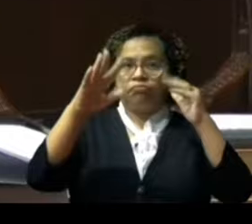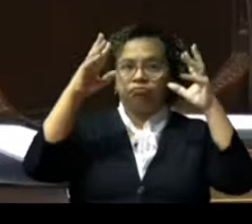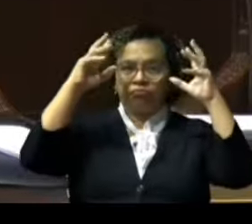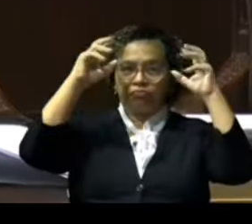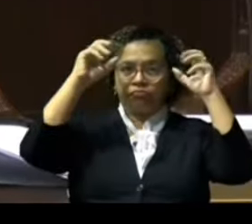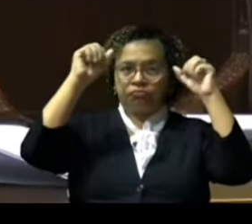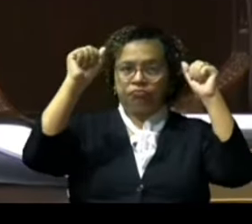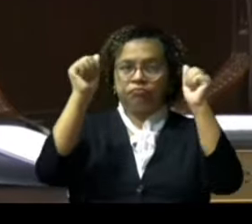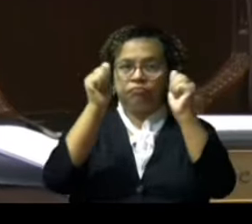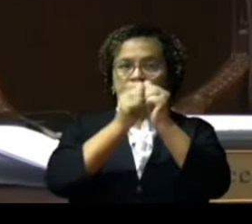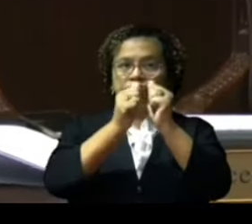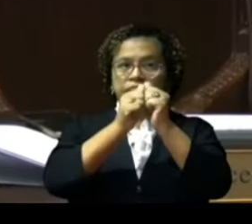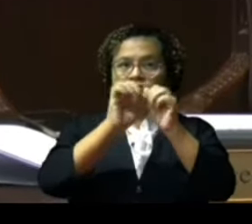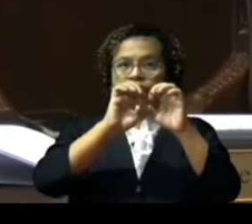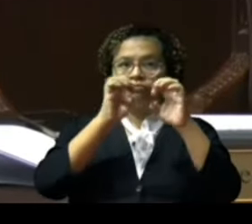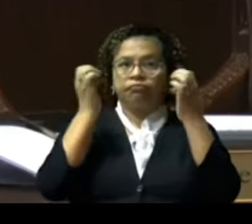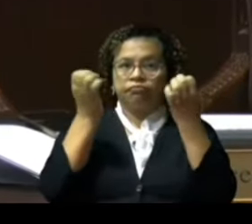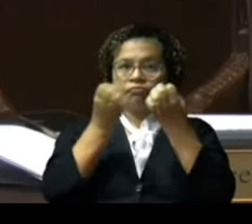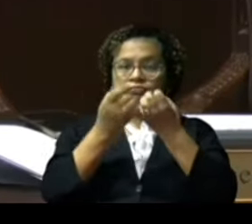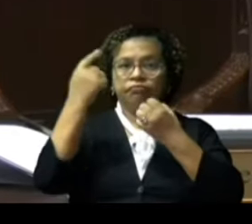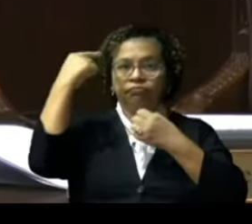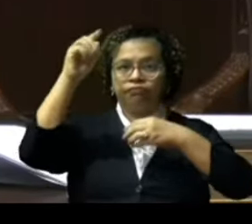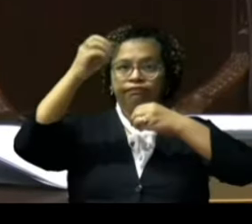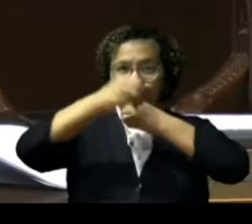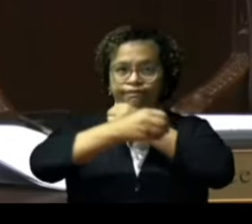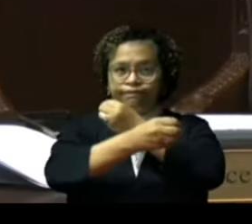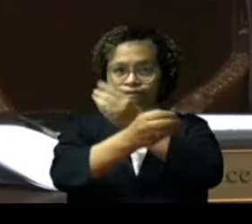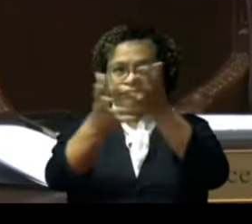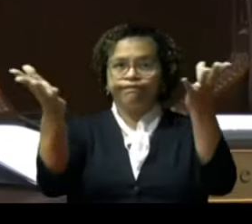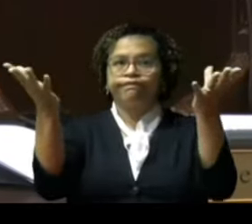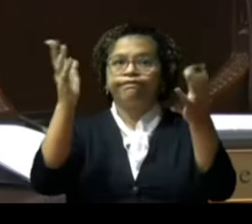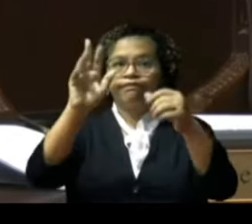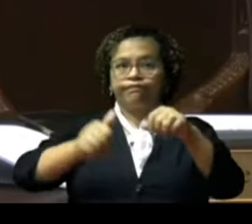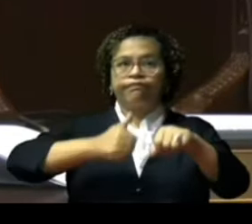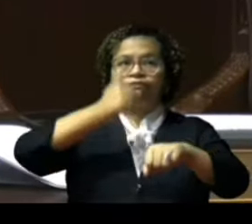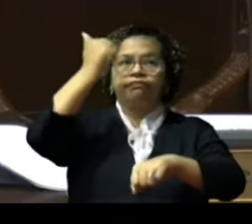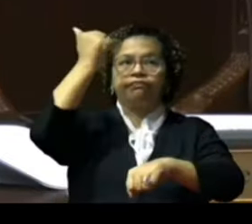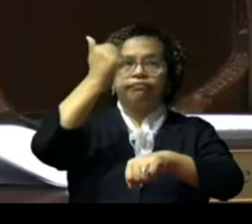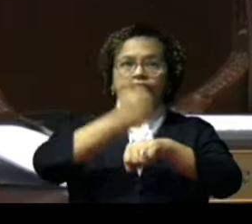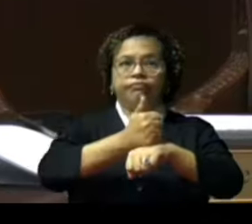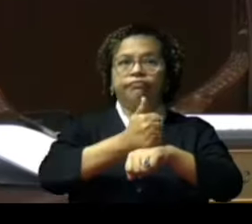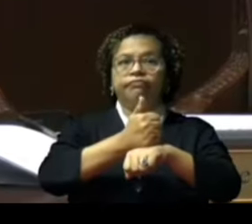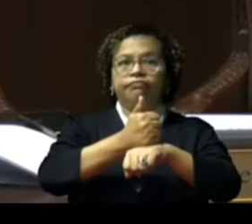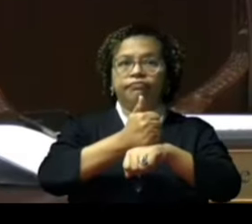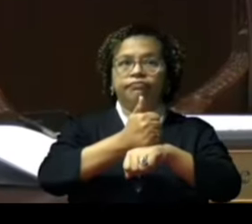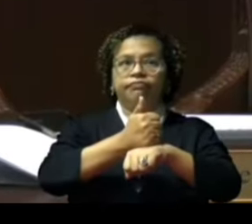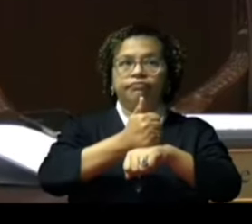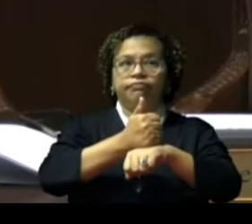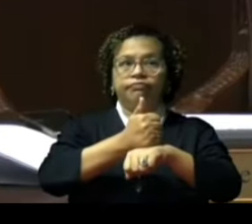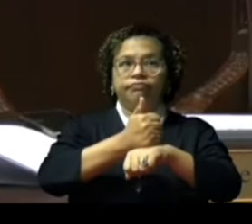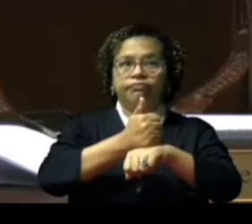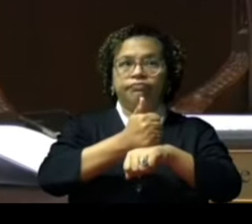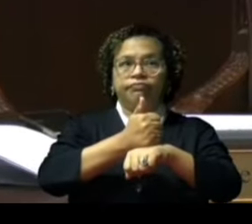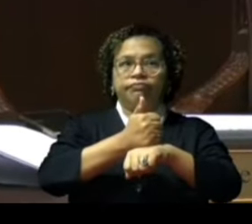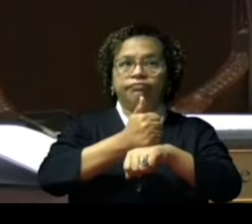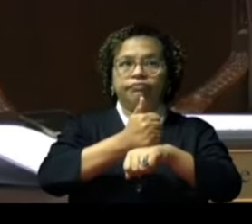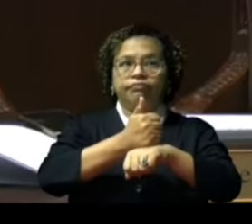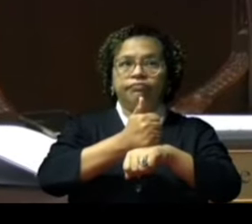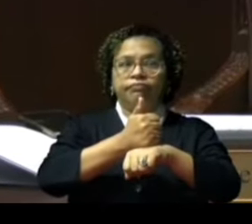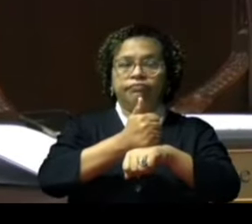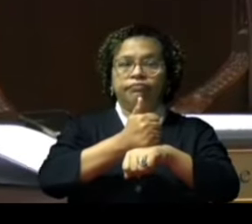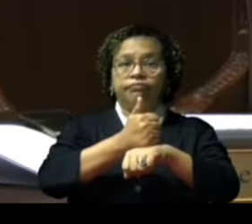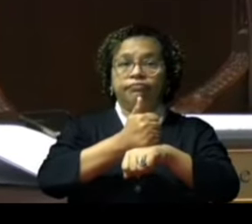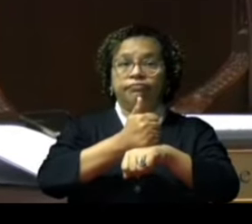de promulgación. En este caso, el Poder Ejecutivo no puede observarlo según